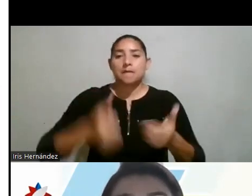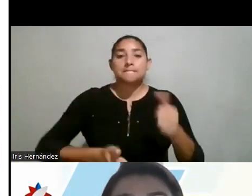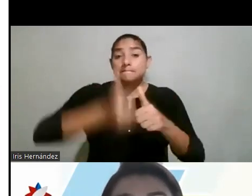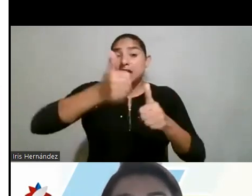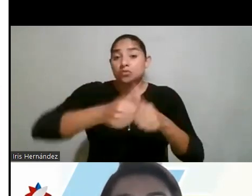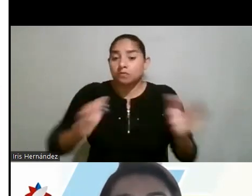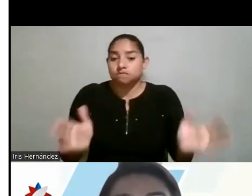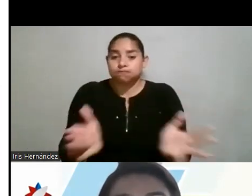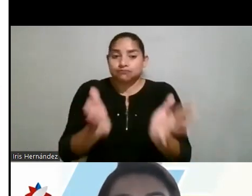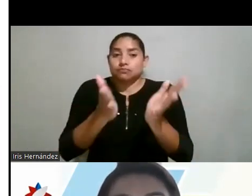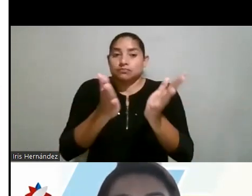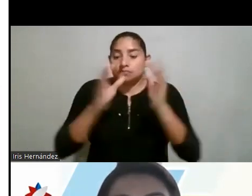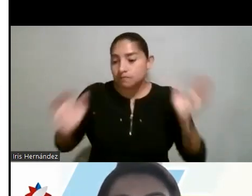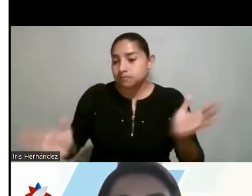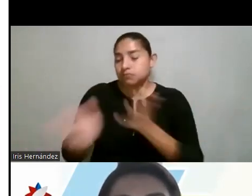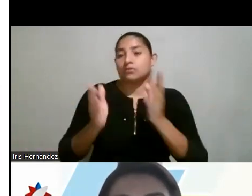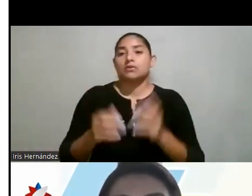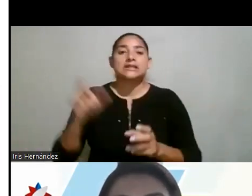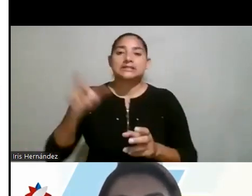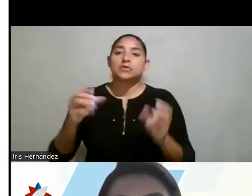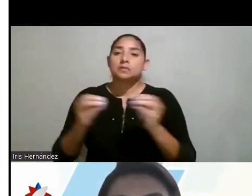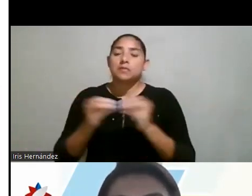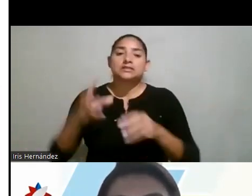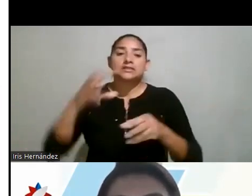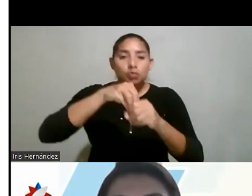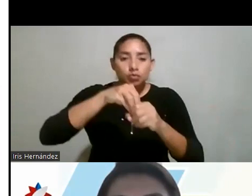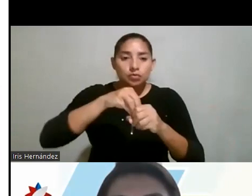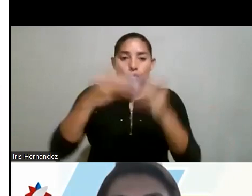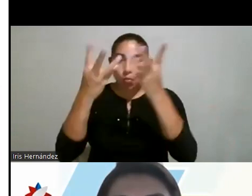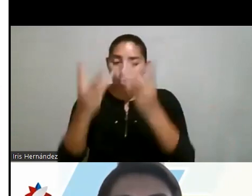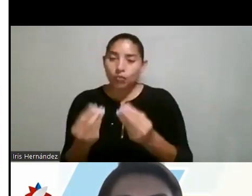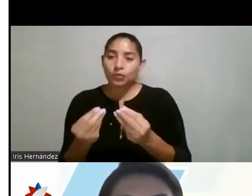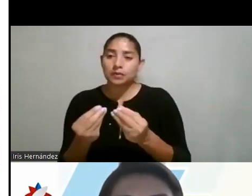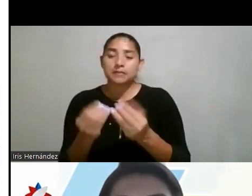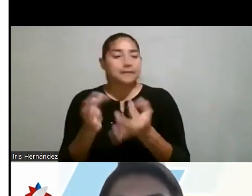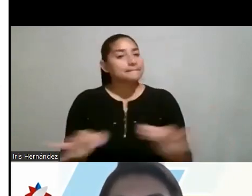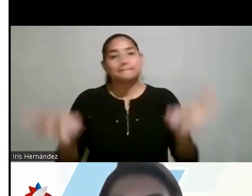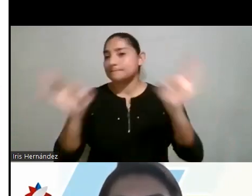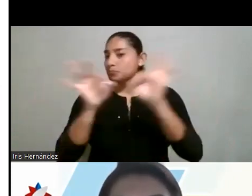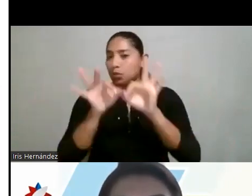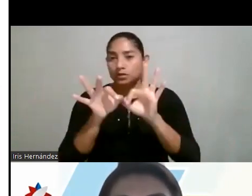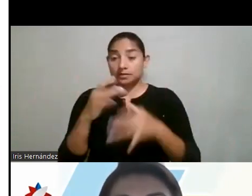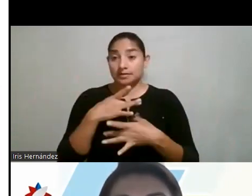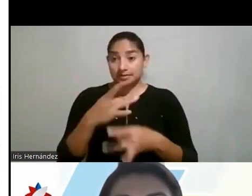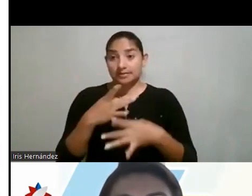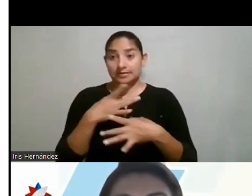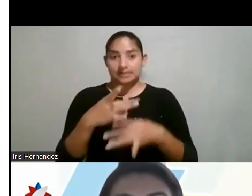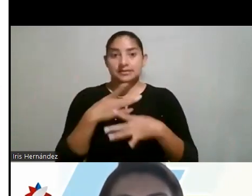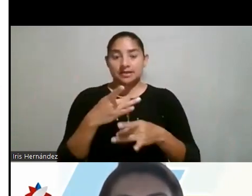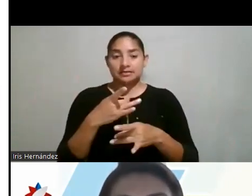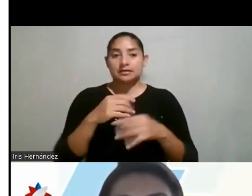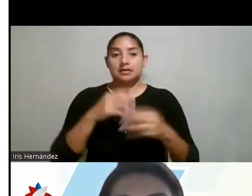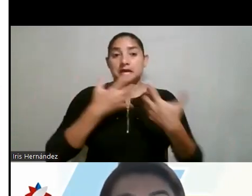impulso y donde hay incluso una cantidad muy importante e interesante de